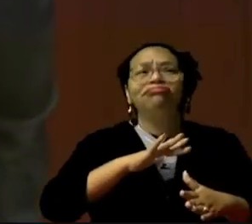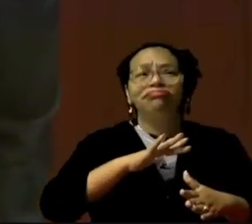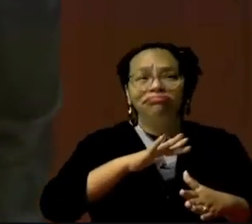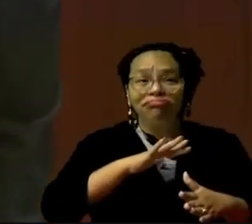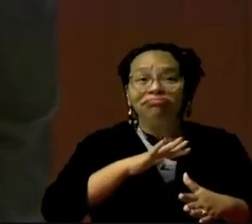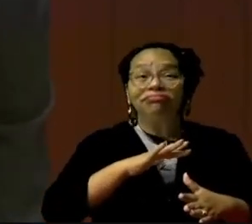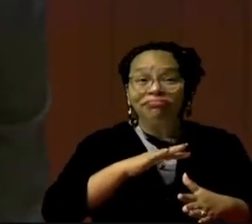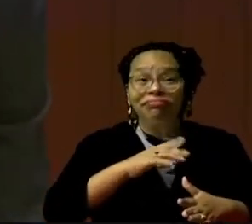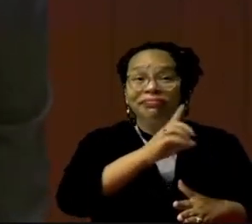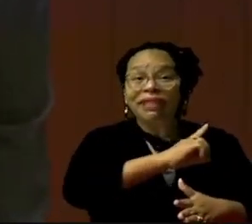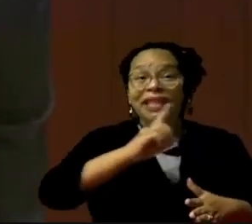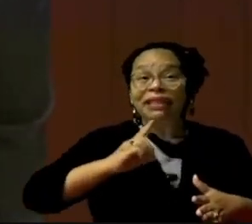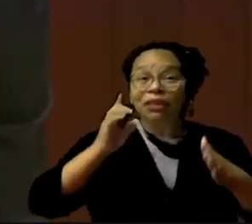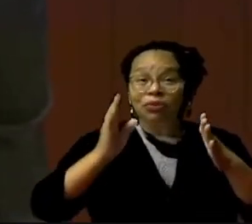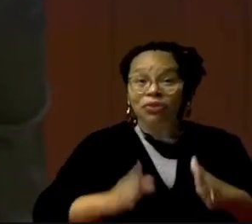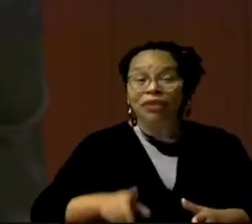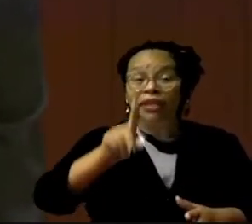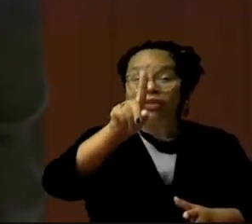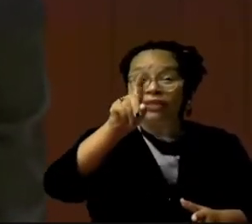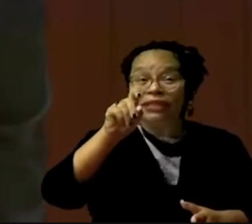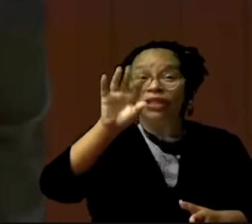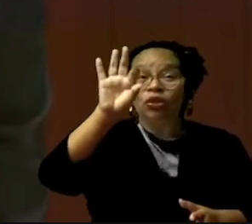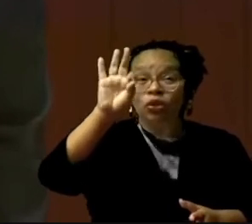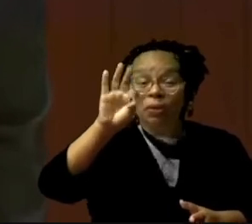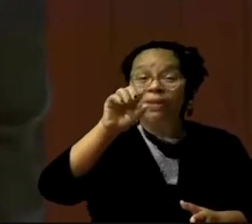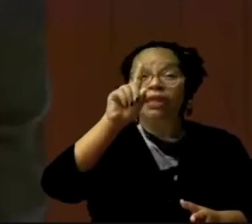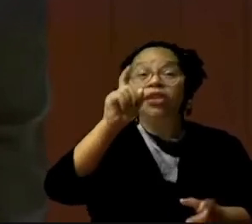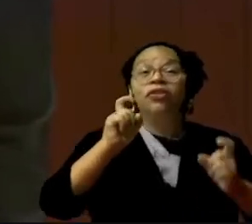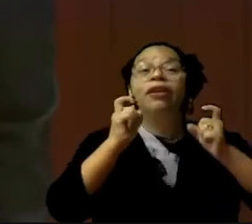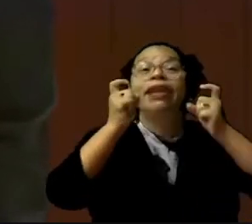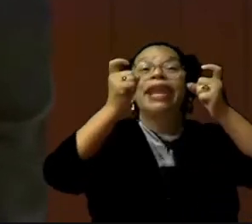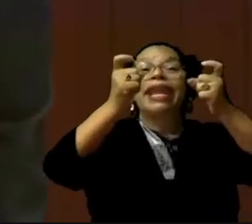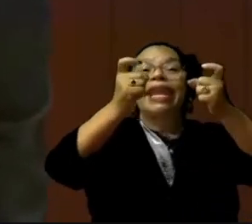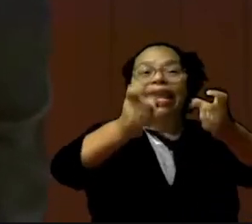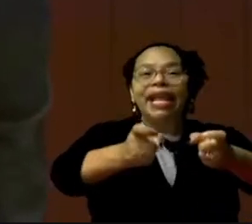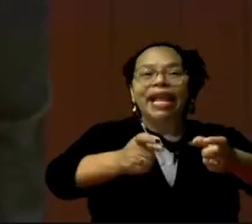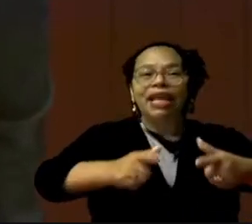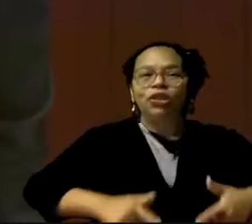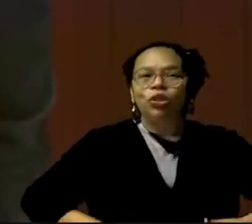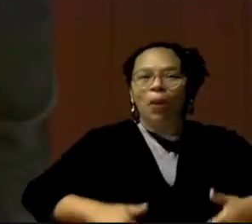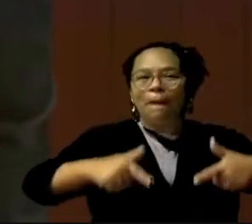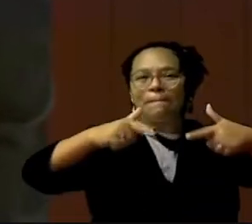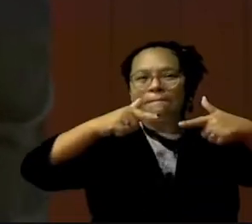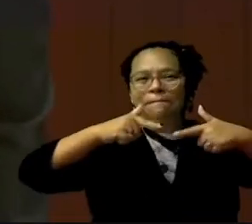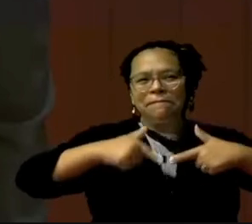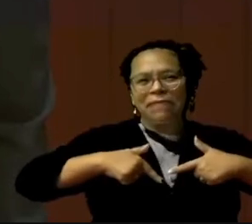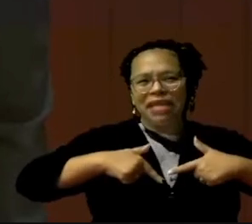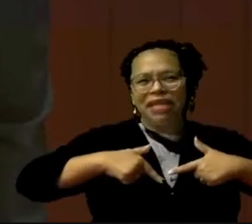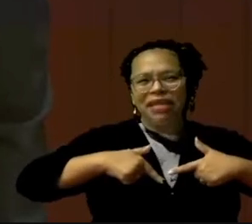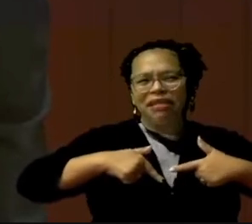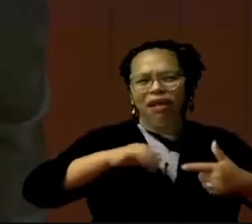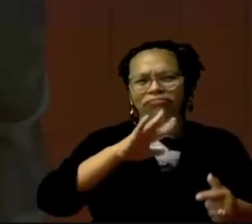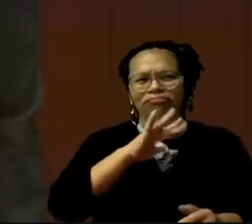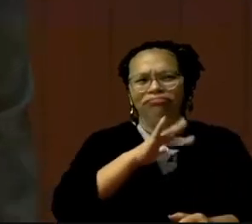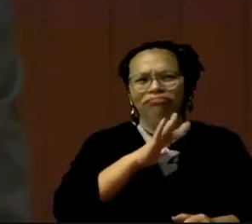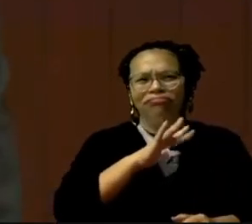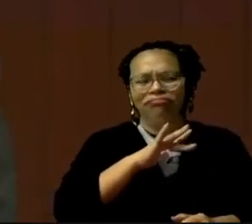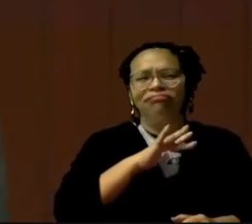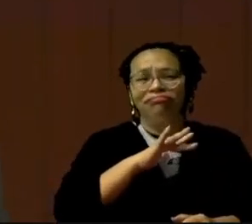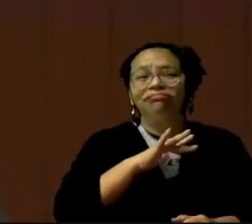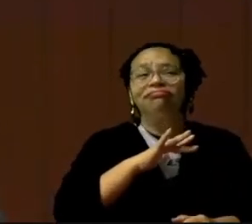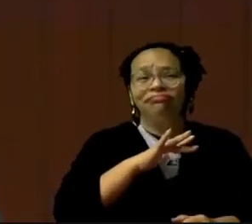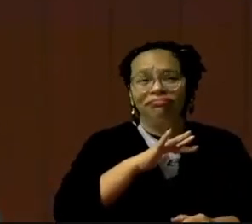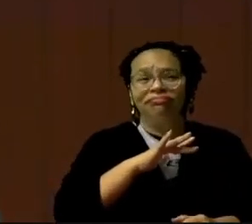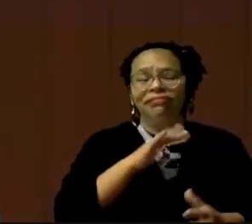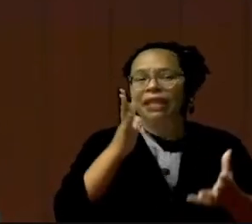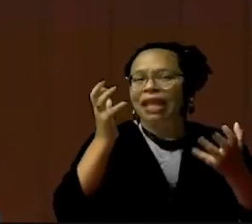le están dando a este país calidad de vida con este proyecto. Ojalá todos salgan